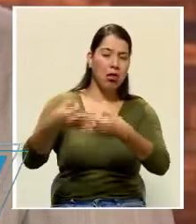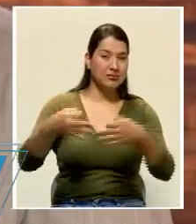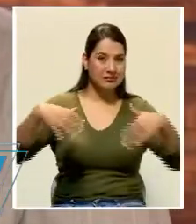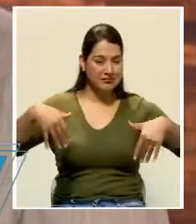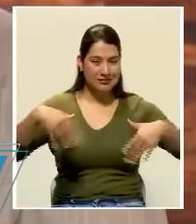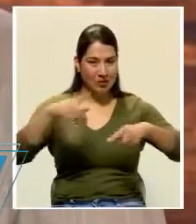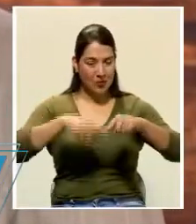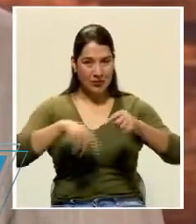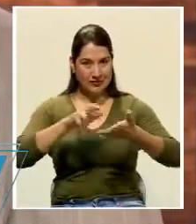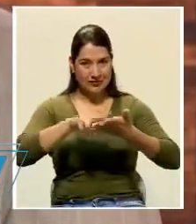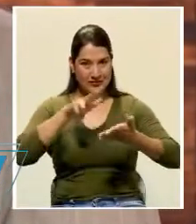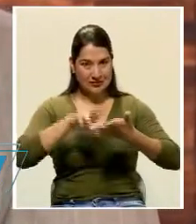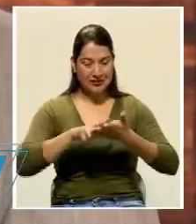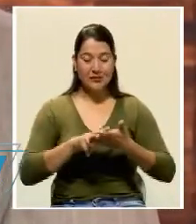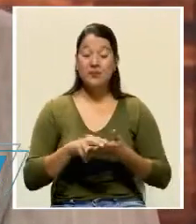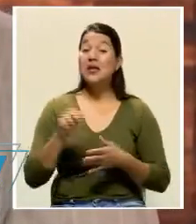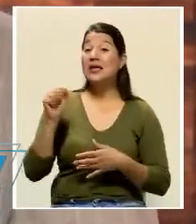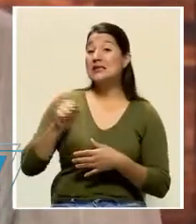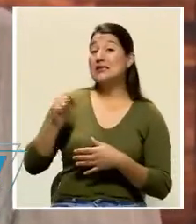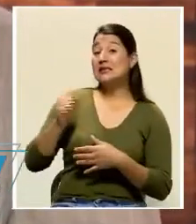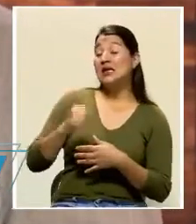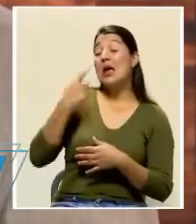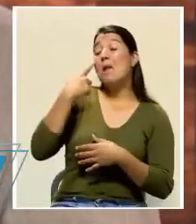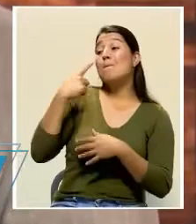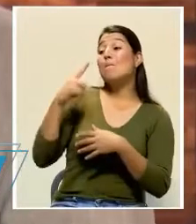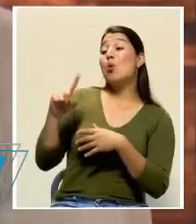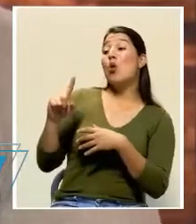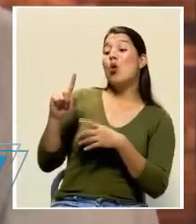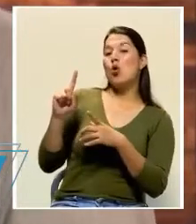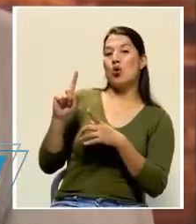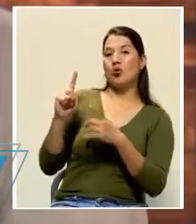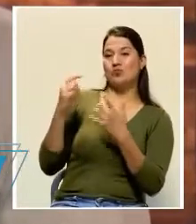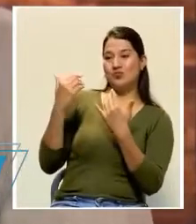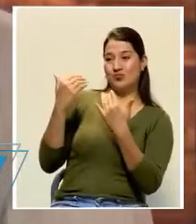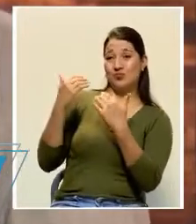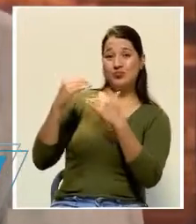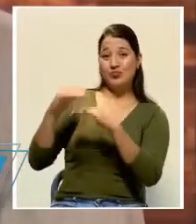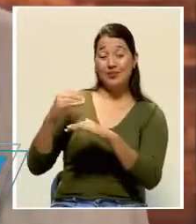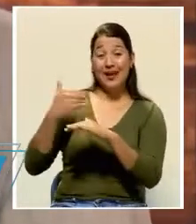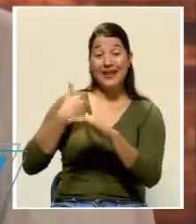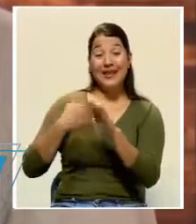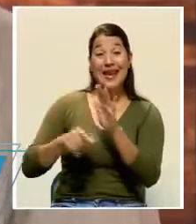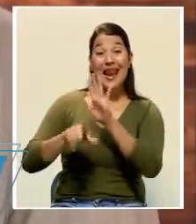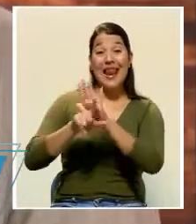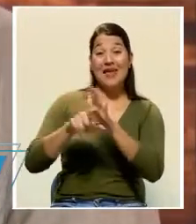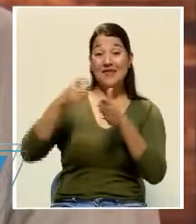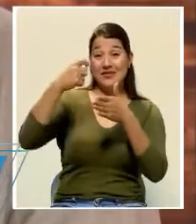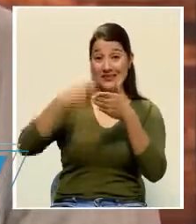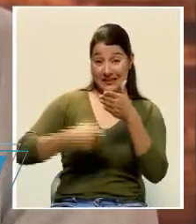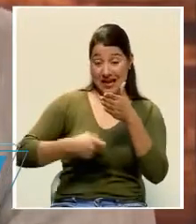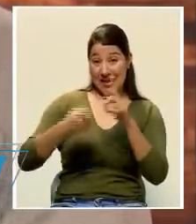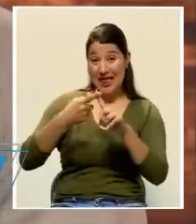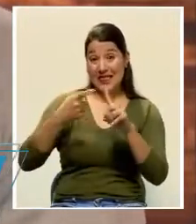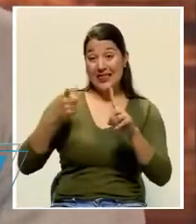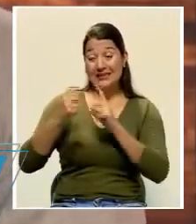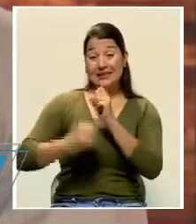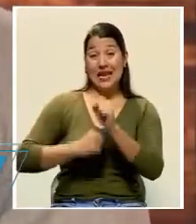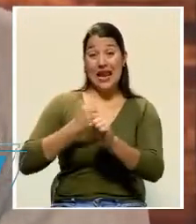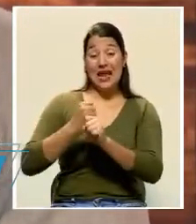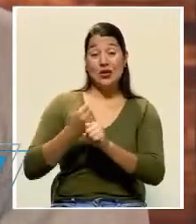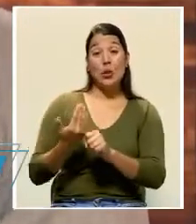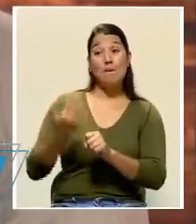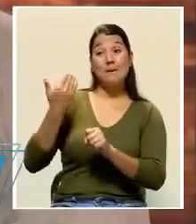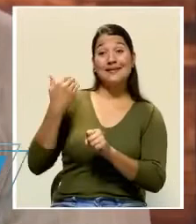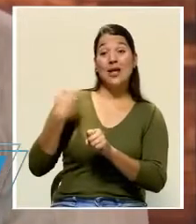aplicada. Por las limitaciones que impone la regla fiscal, desde el año pasado tuvimos que prever